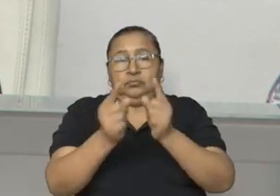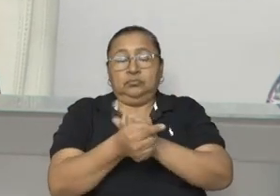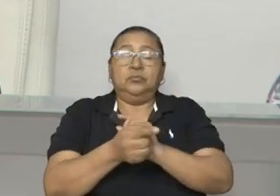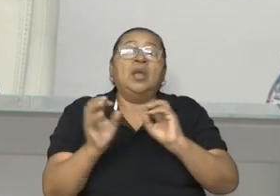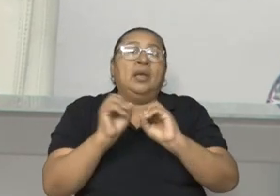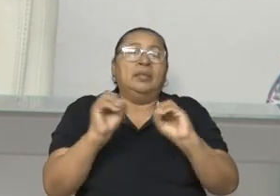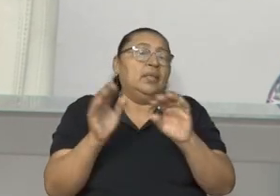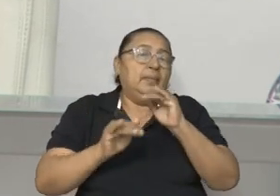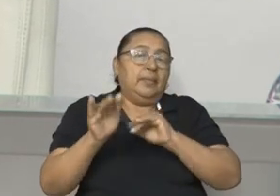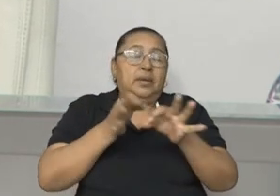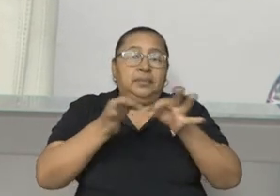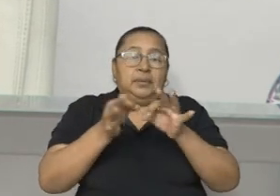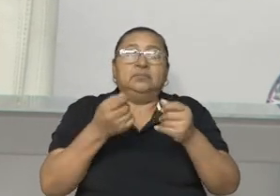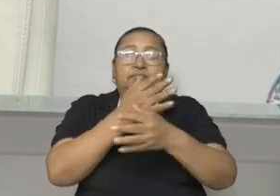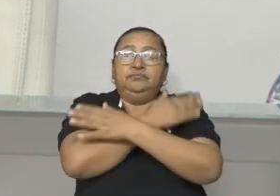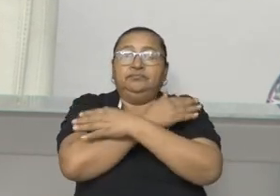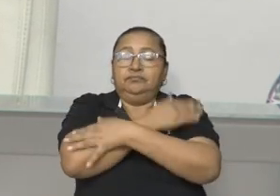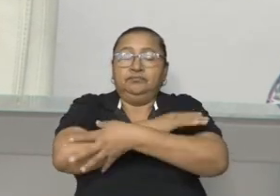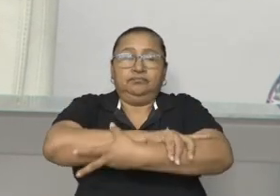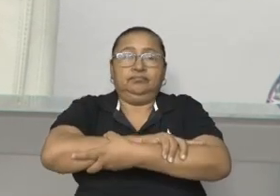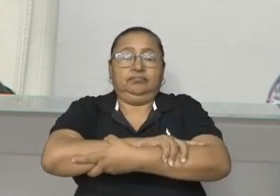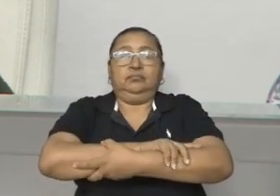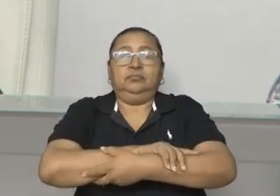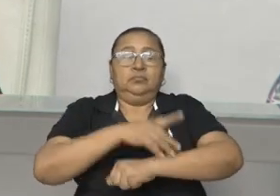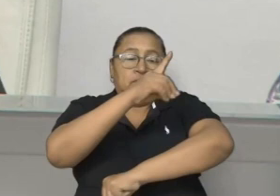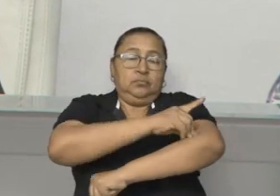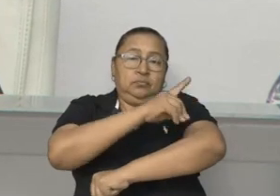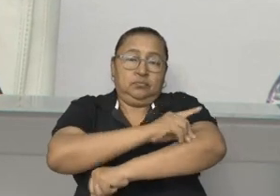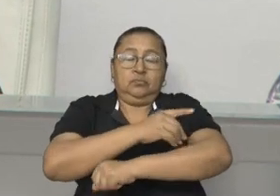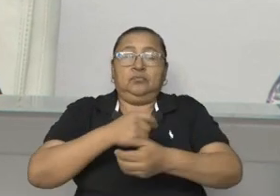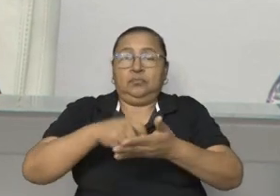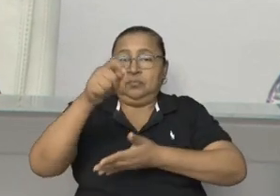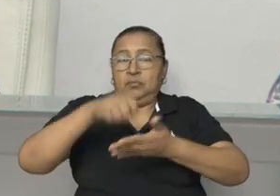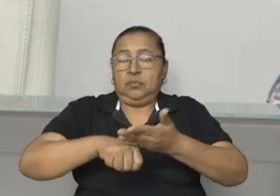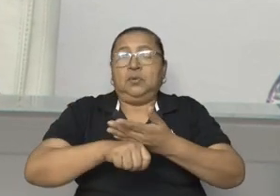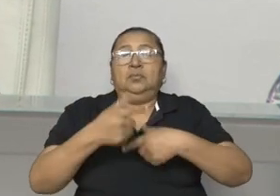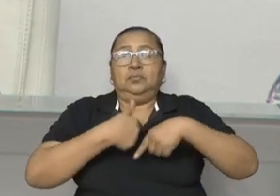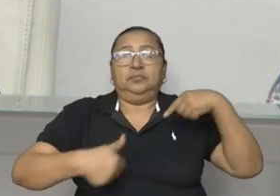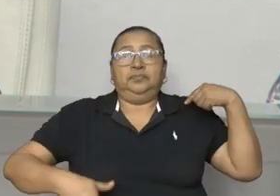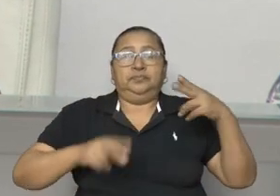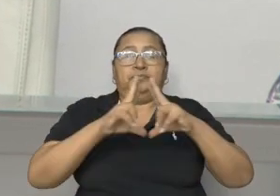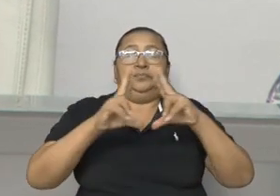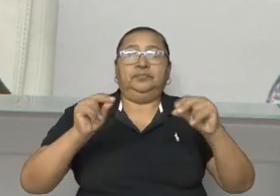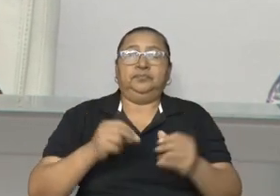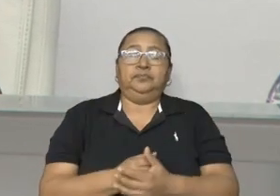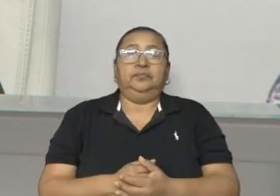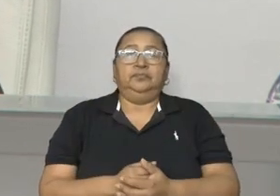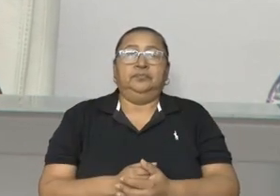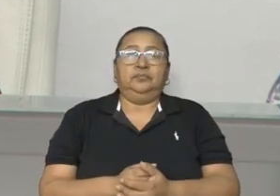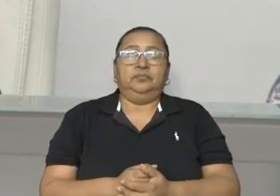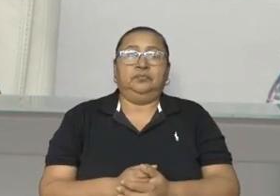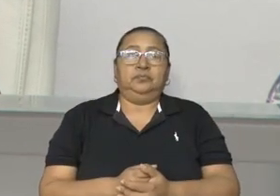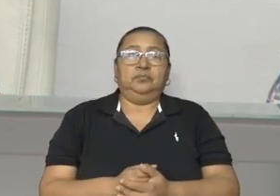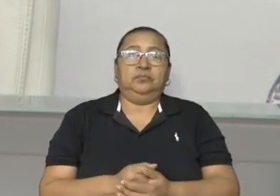más que referirme, te saludo fraternalmente, Daniel Ortega Saavedra, Presidente de